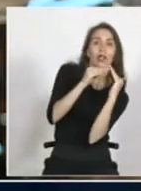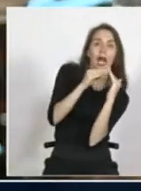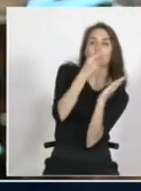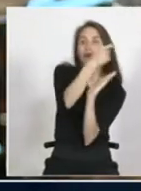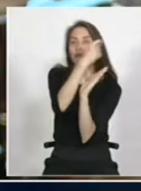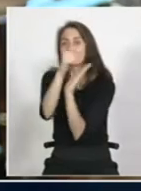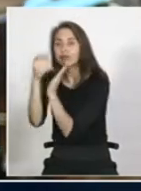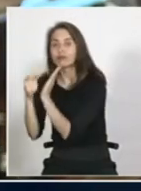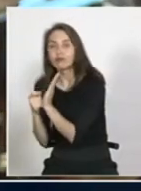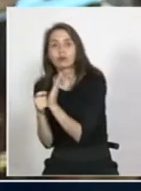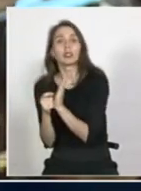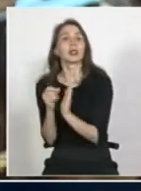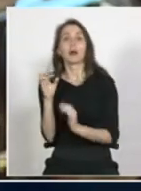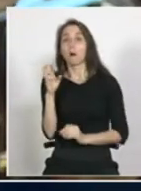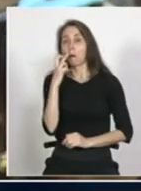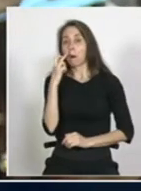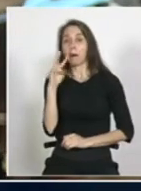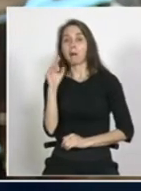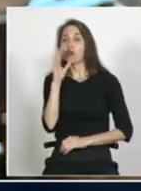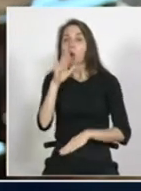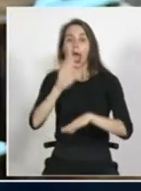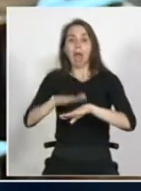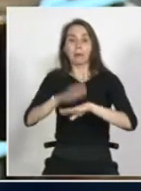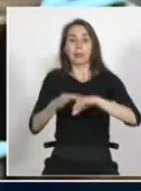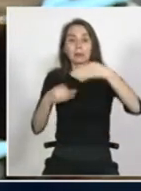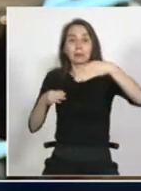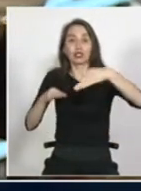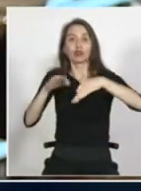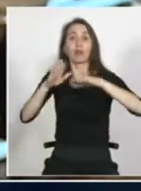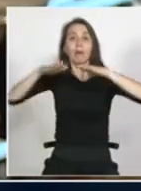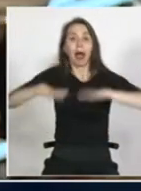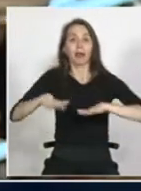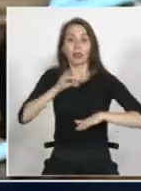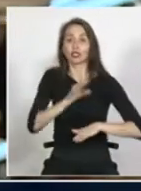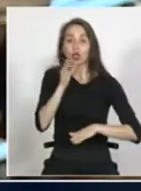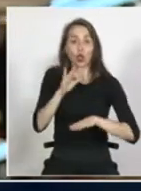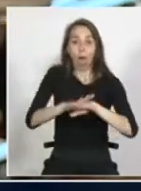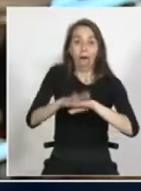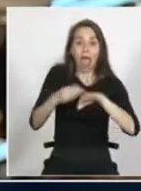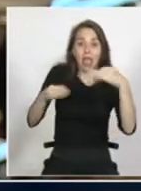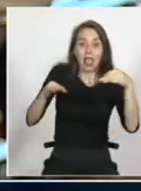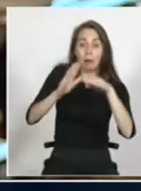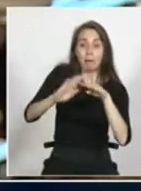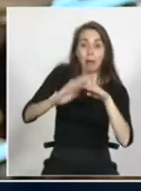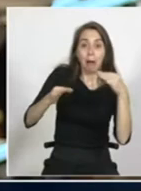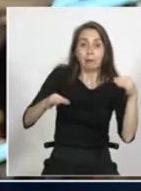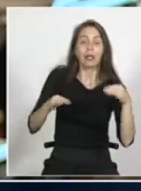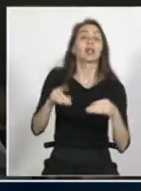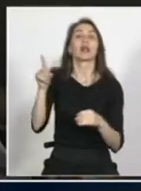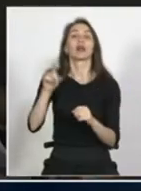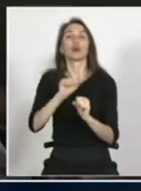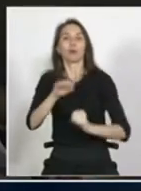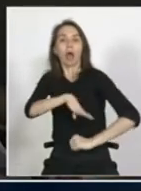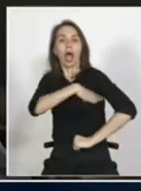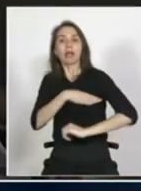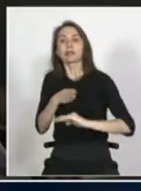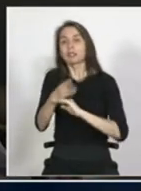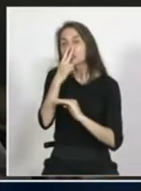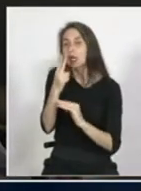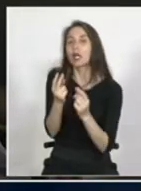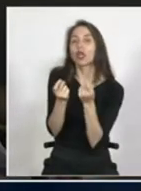con una situación regular, no se puede generar una configuración socioeconómica de la familia, no penan